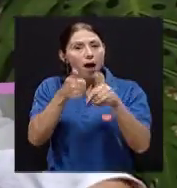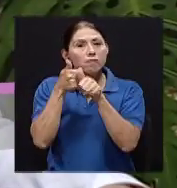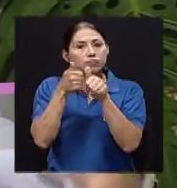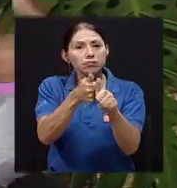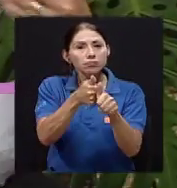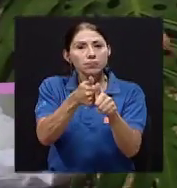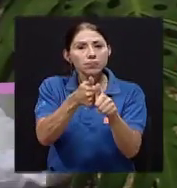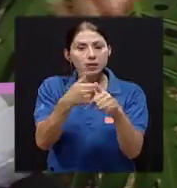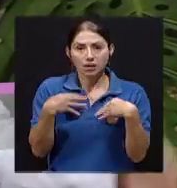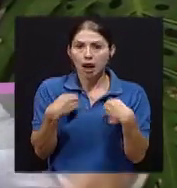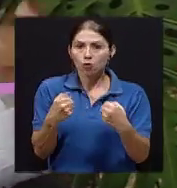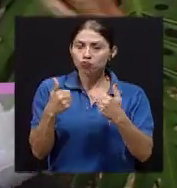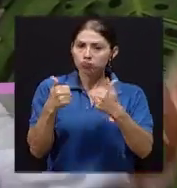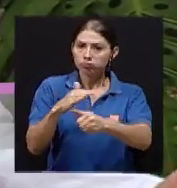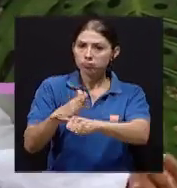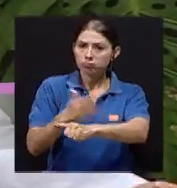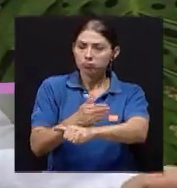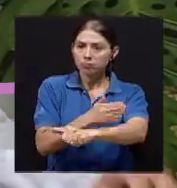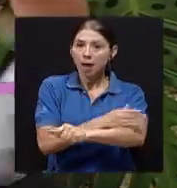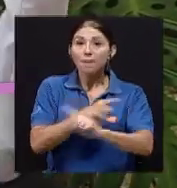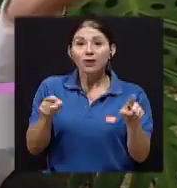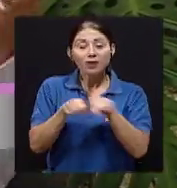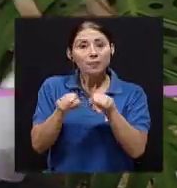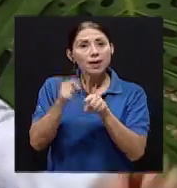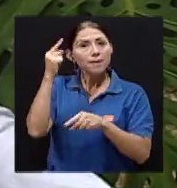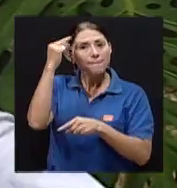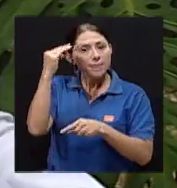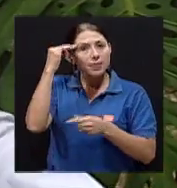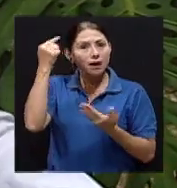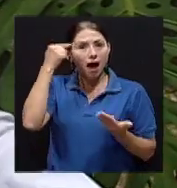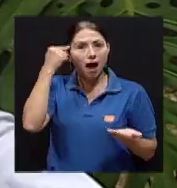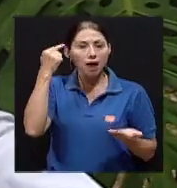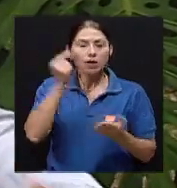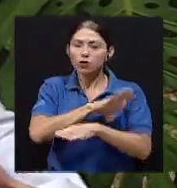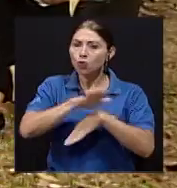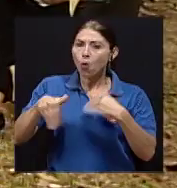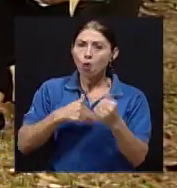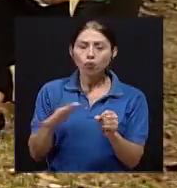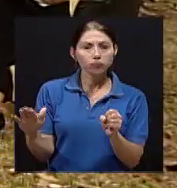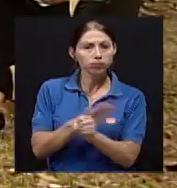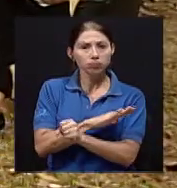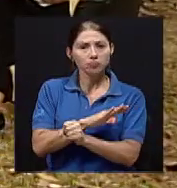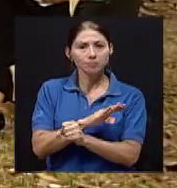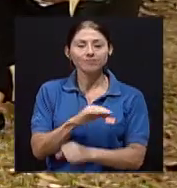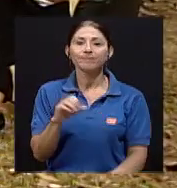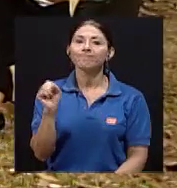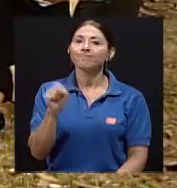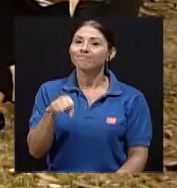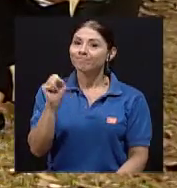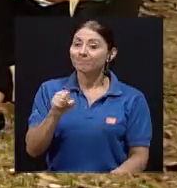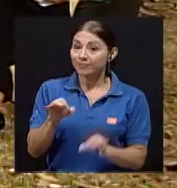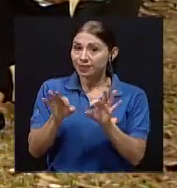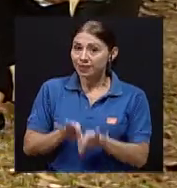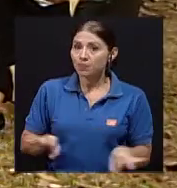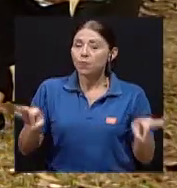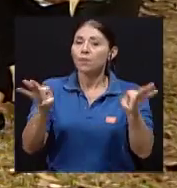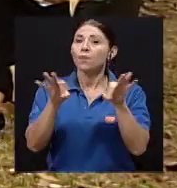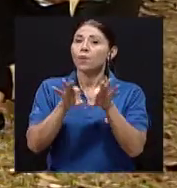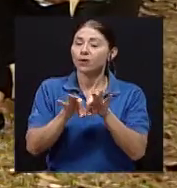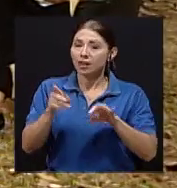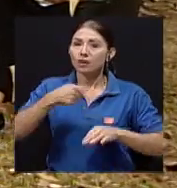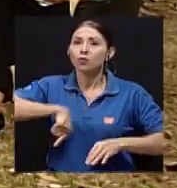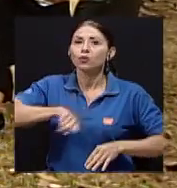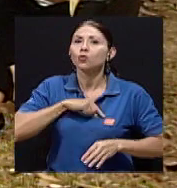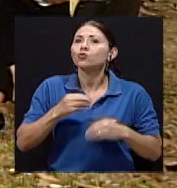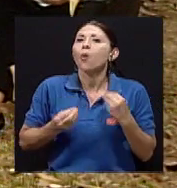mental, ¿verdad? También incorporar estilos de vida saludable en todo sentido de la palabra. Sí, eso es importante, ¿verdad? ¿Cómo vamos a vivir